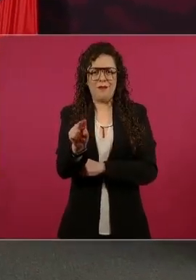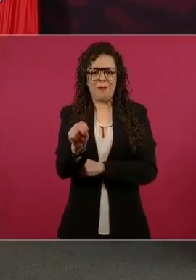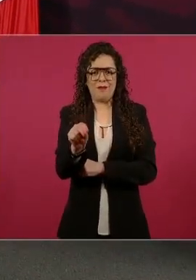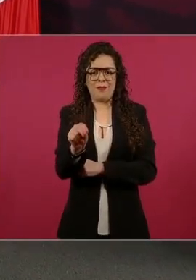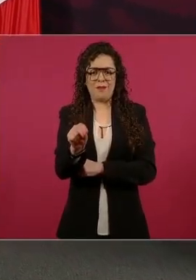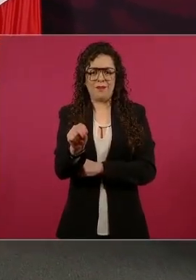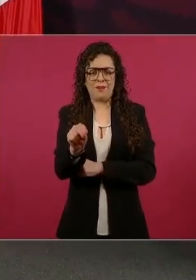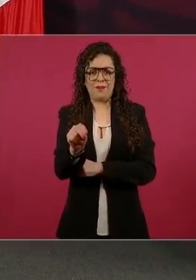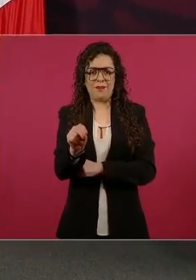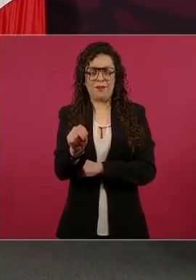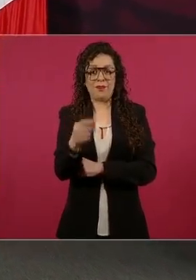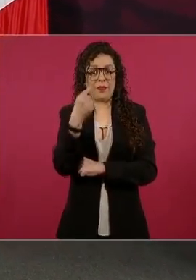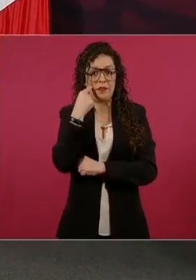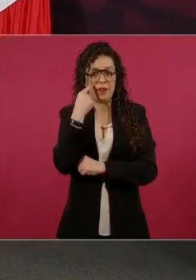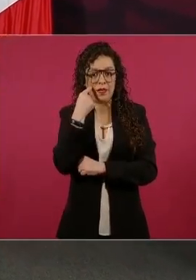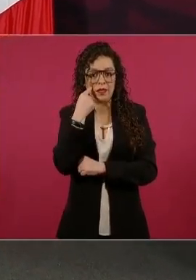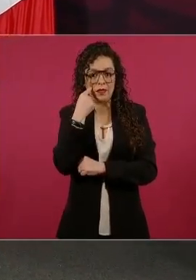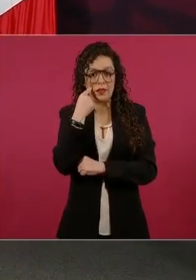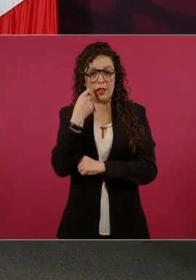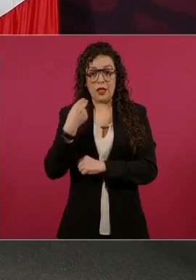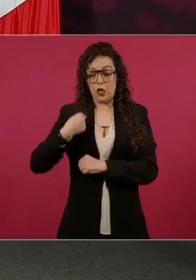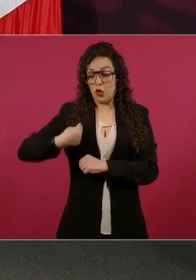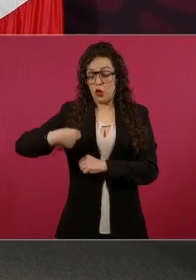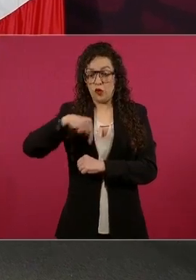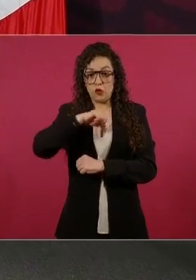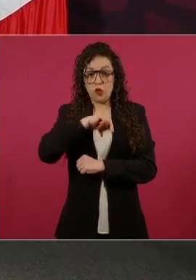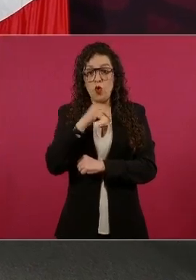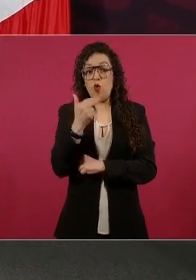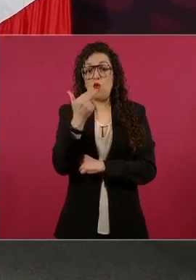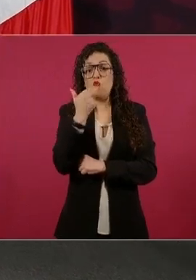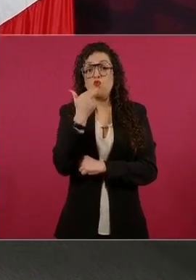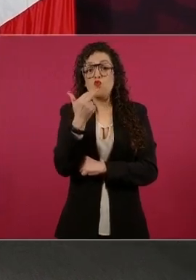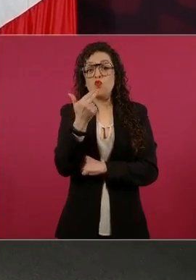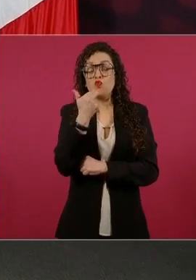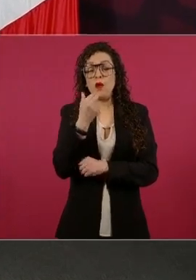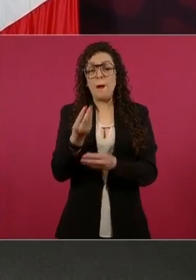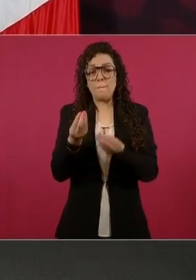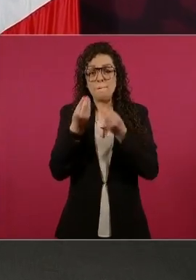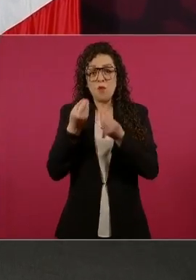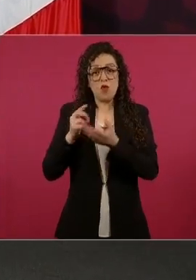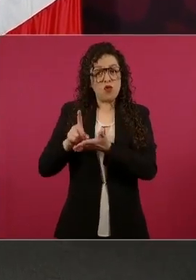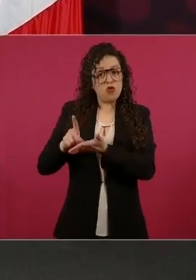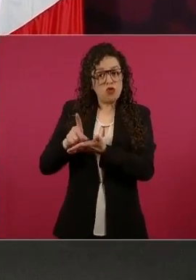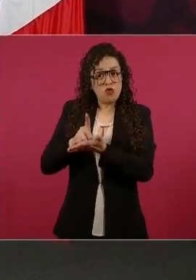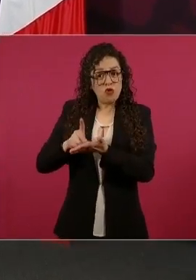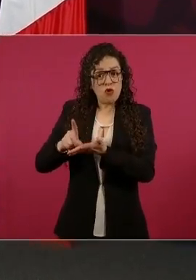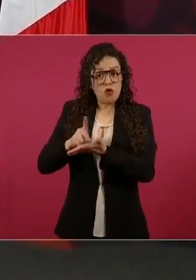drogas, es por eso, por nuestras culturas,